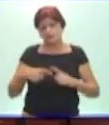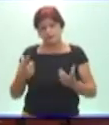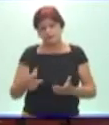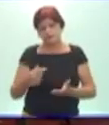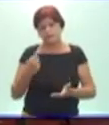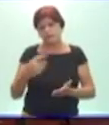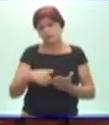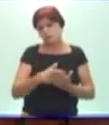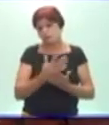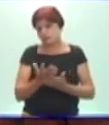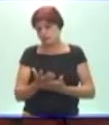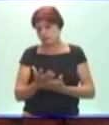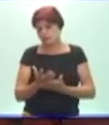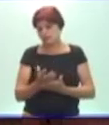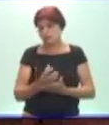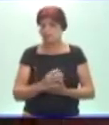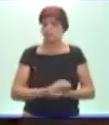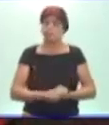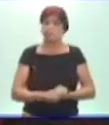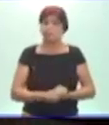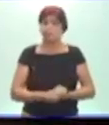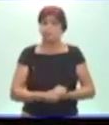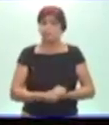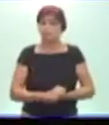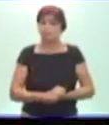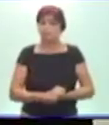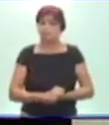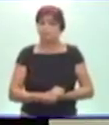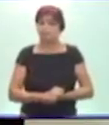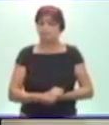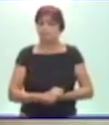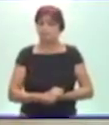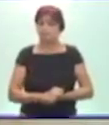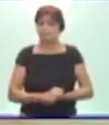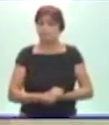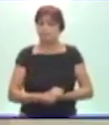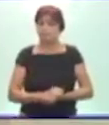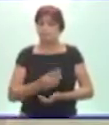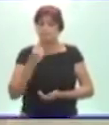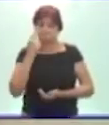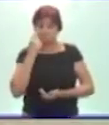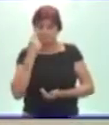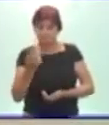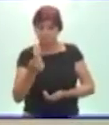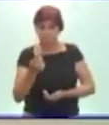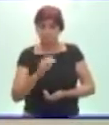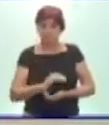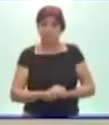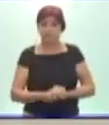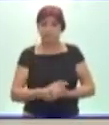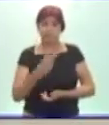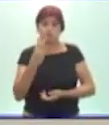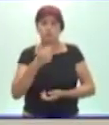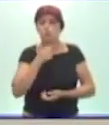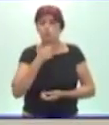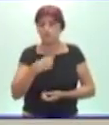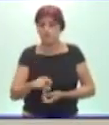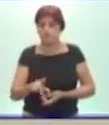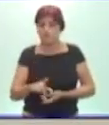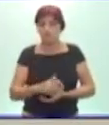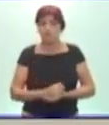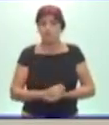el día. Ahora yo les voy a enseñar que les he traído dos ejemplos de cómo